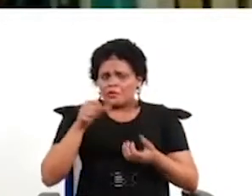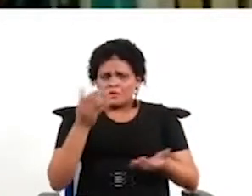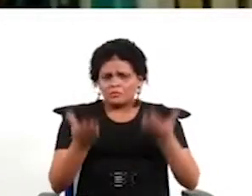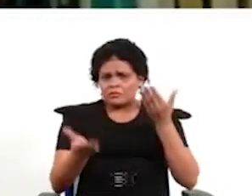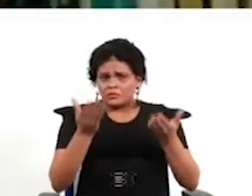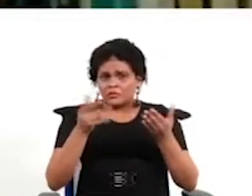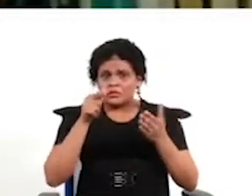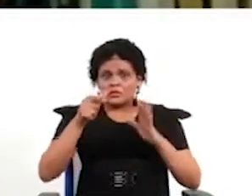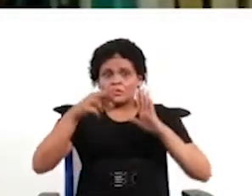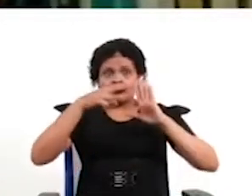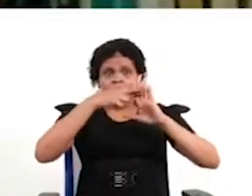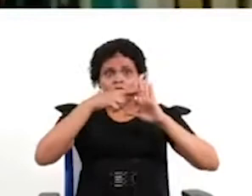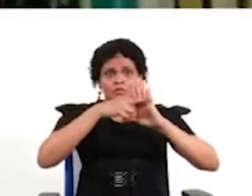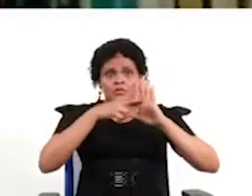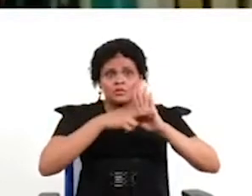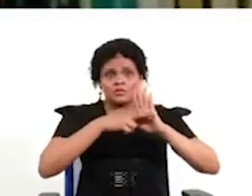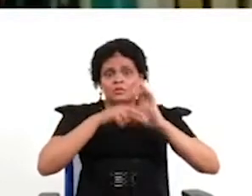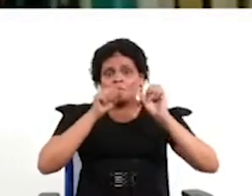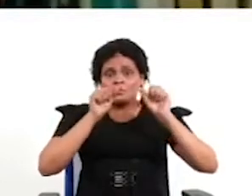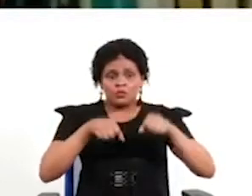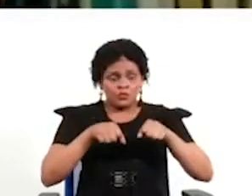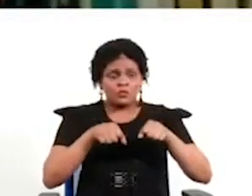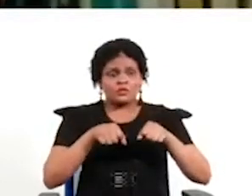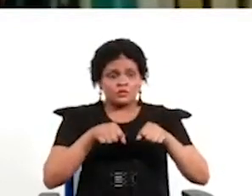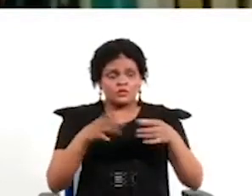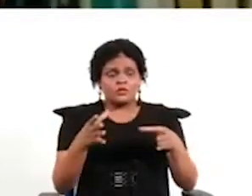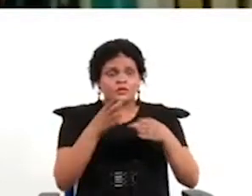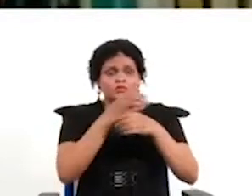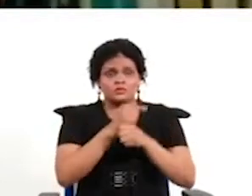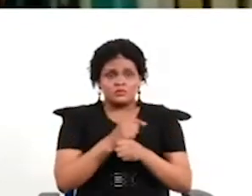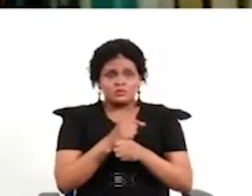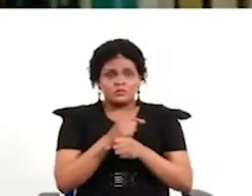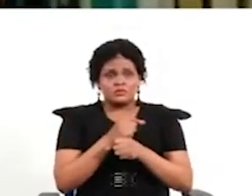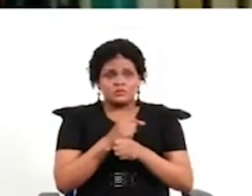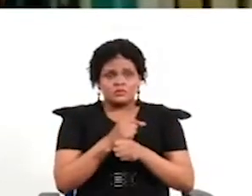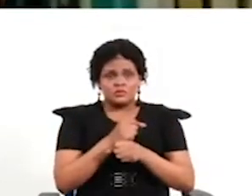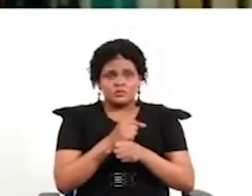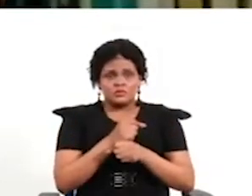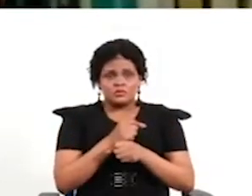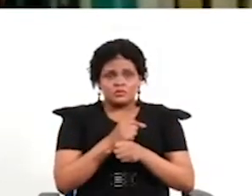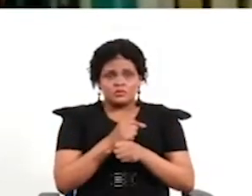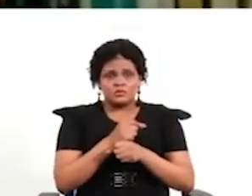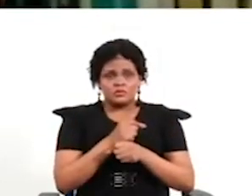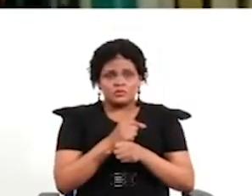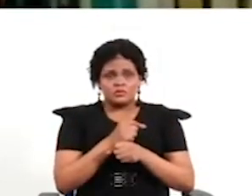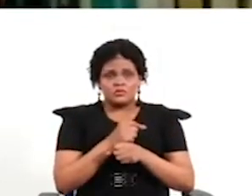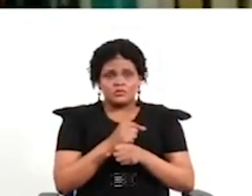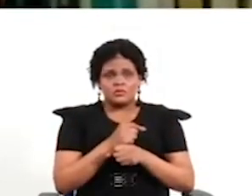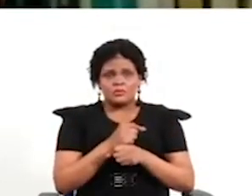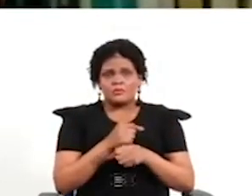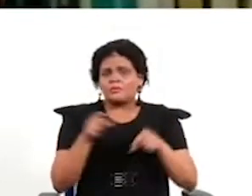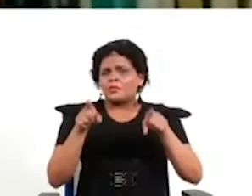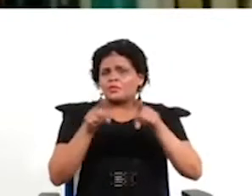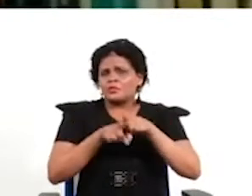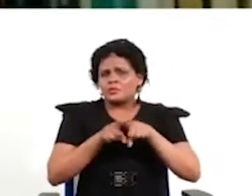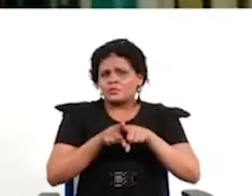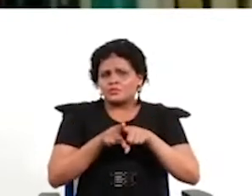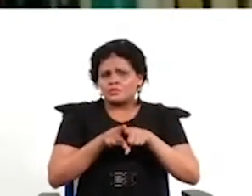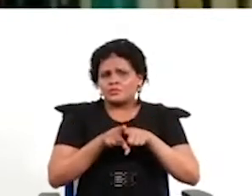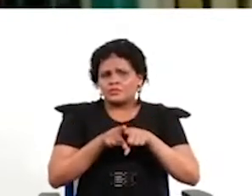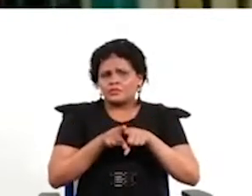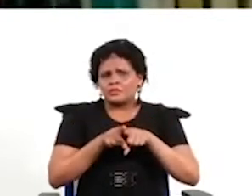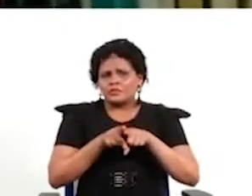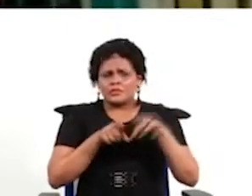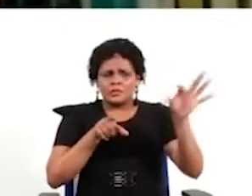claras se pueden poner para que intervengan. Entonces, como decía, atendiendo estas dos cuestiones también, cuando se discute una